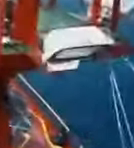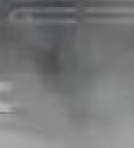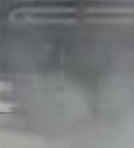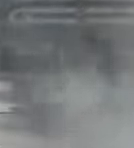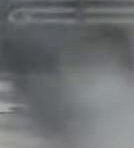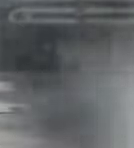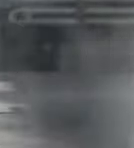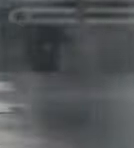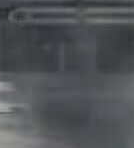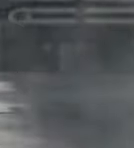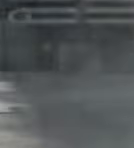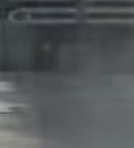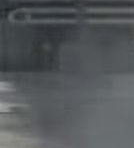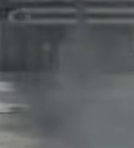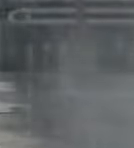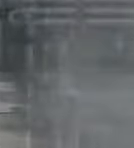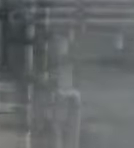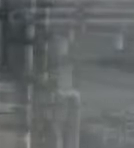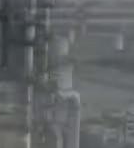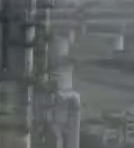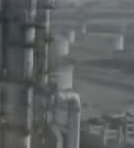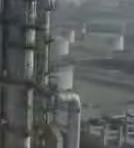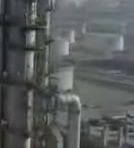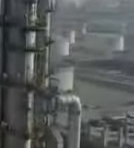soberanía energética de nuestro país.